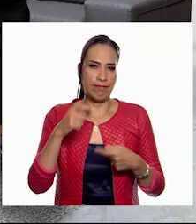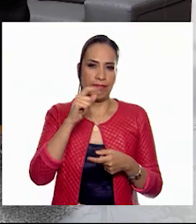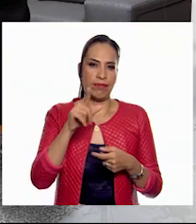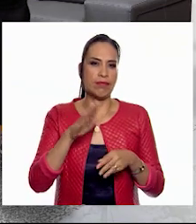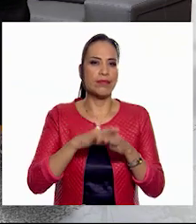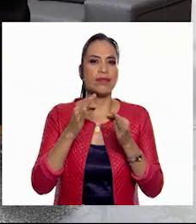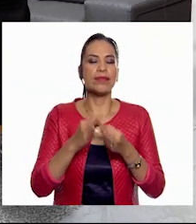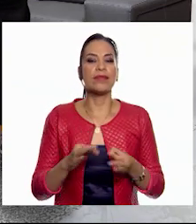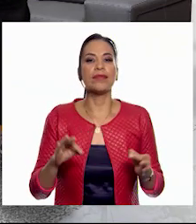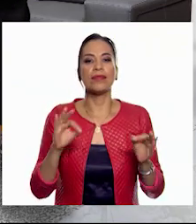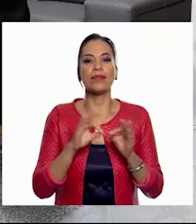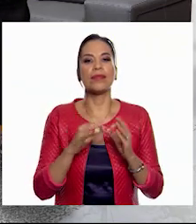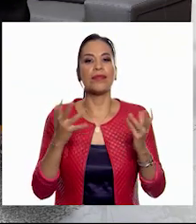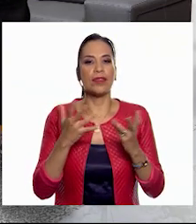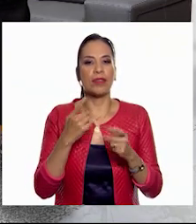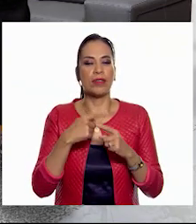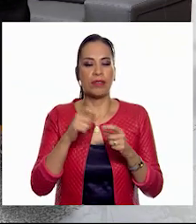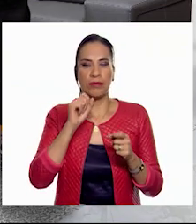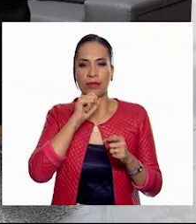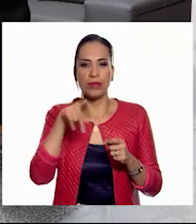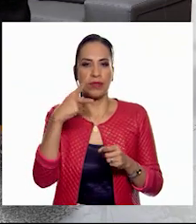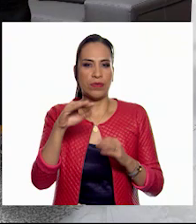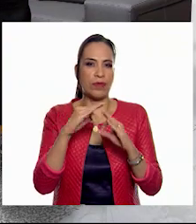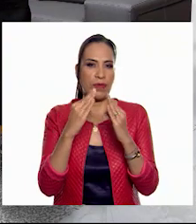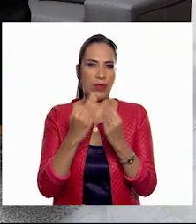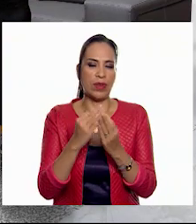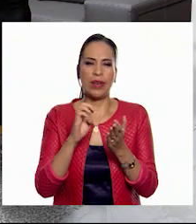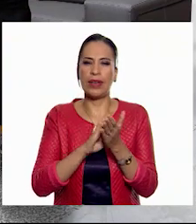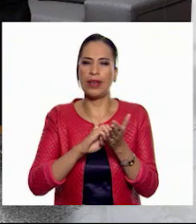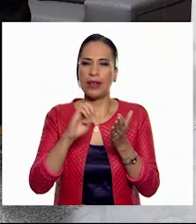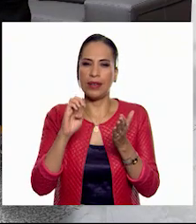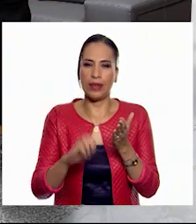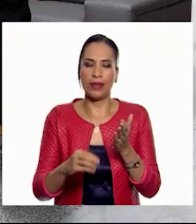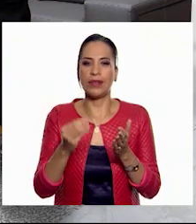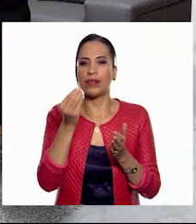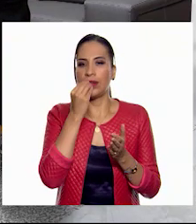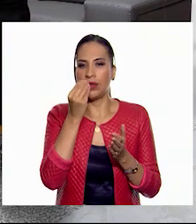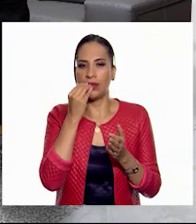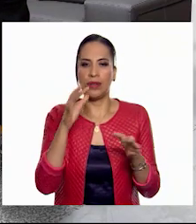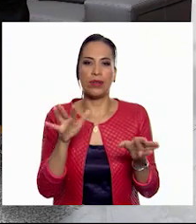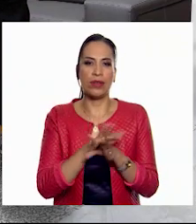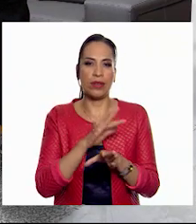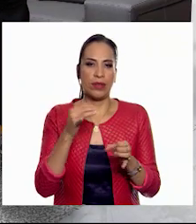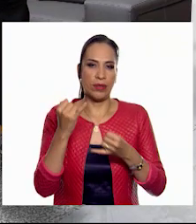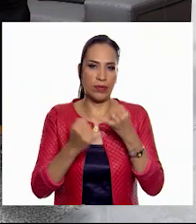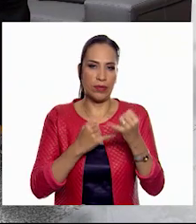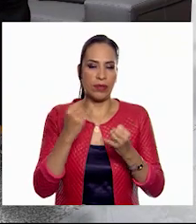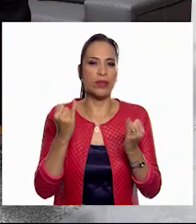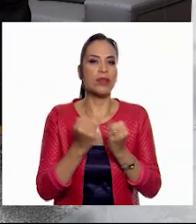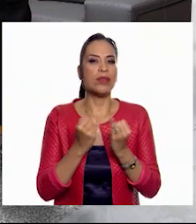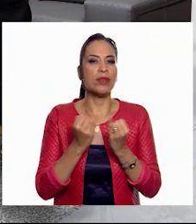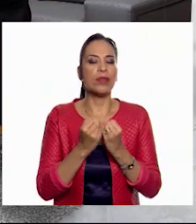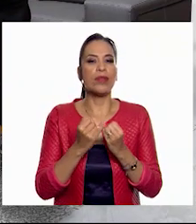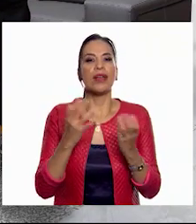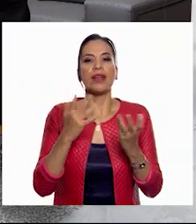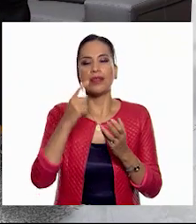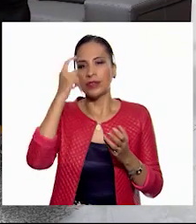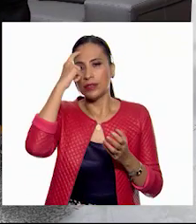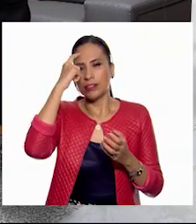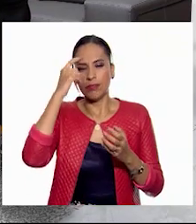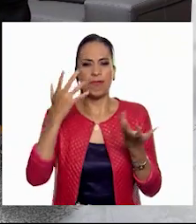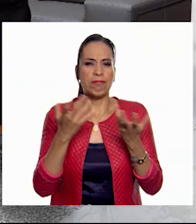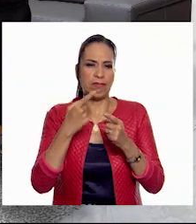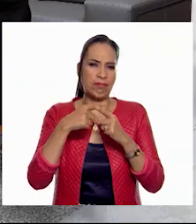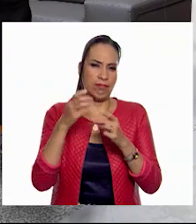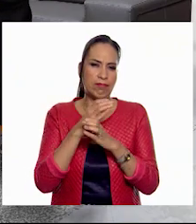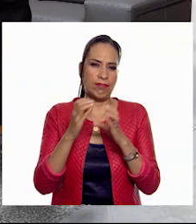más importante es diseñar nuestras propias alternativas, por ejemplo, alimentar y modificar juegos, además de emplear la creatividad y